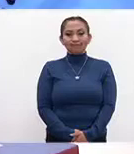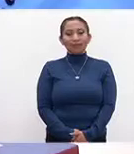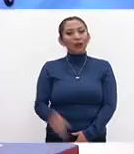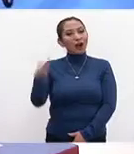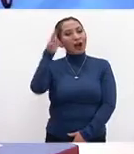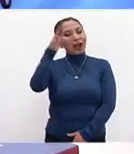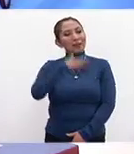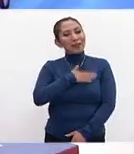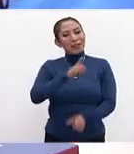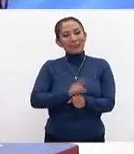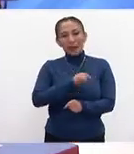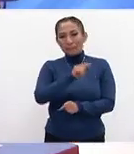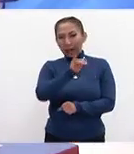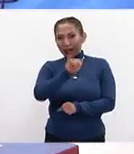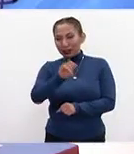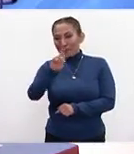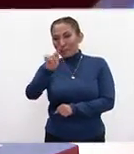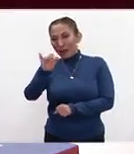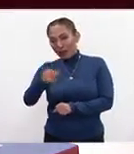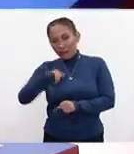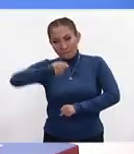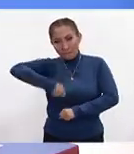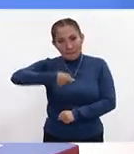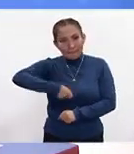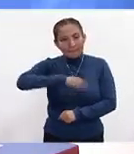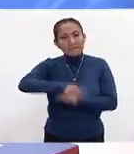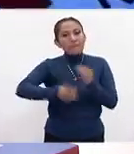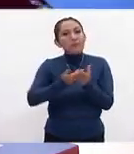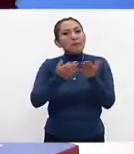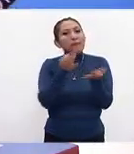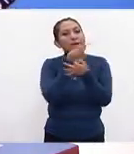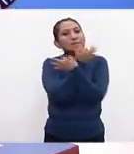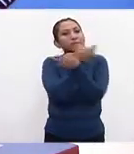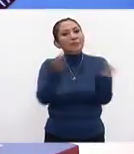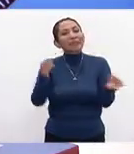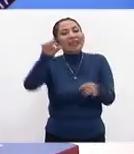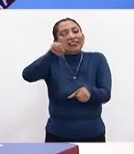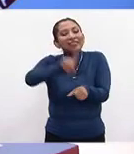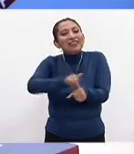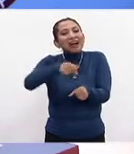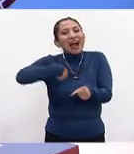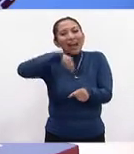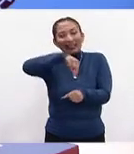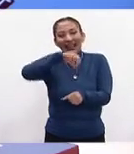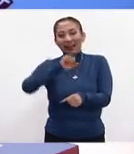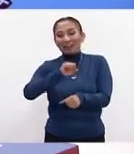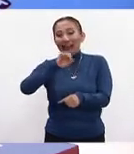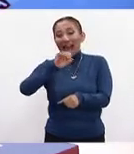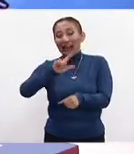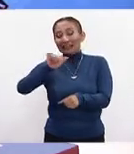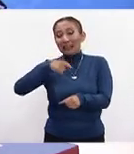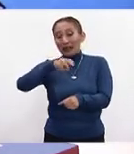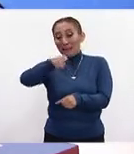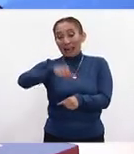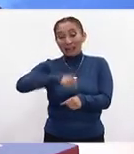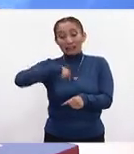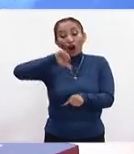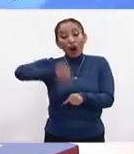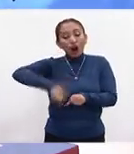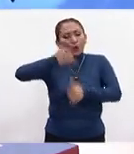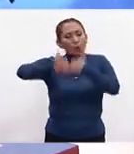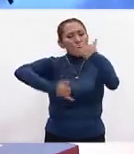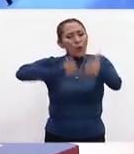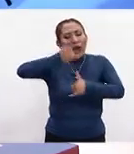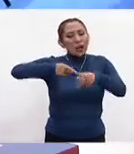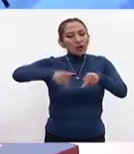¿Qué tal Omar? Buenos días, Pati, Paco, un gusto saludarlos. Se da a conocer este día que la MLS y la Liga MX van a tener un